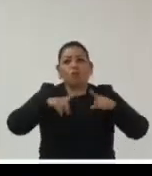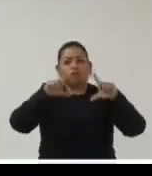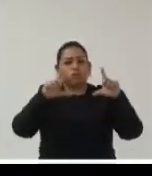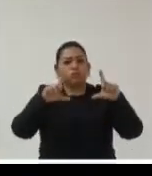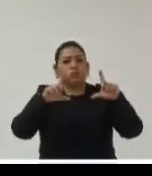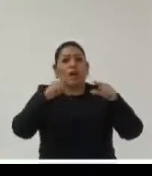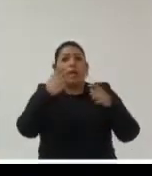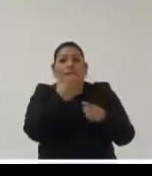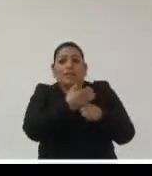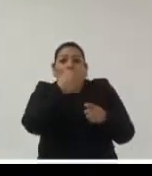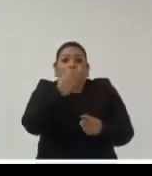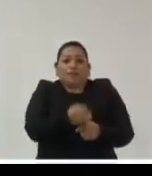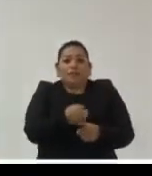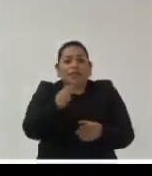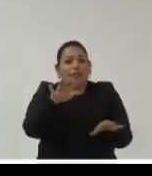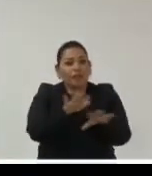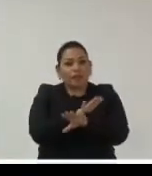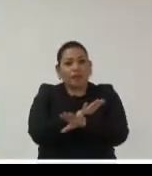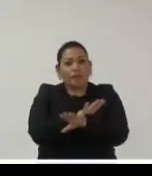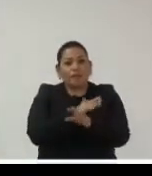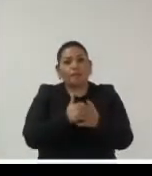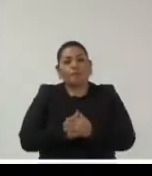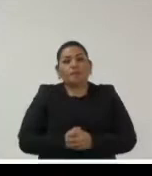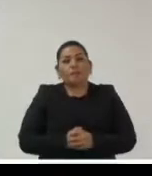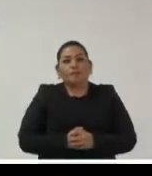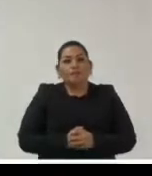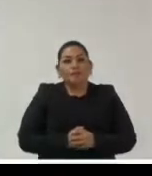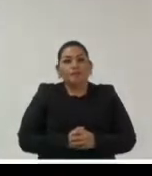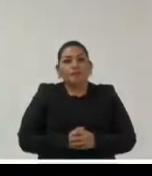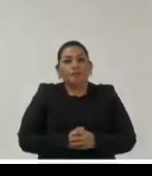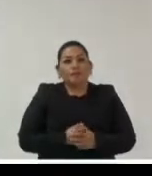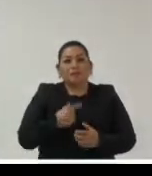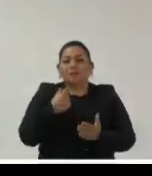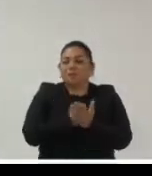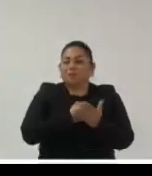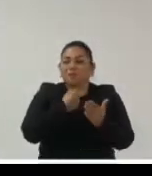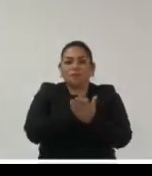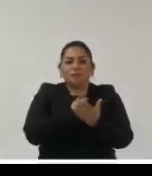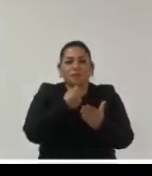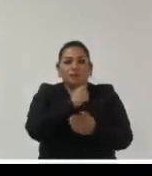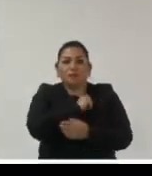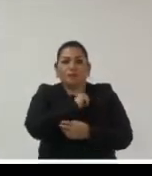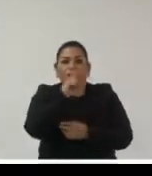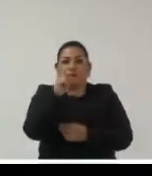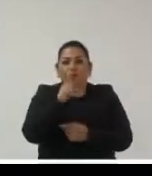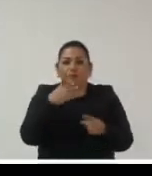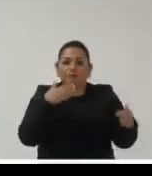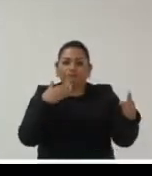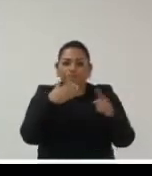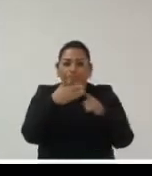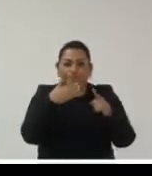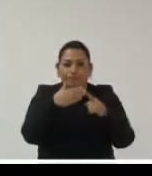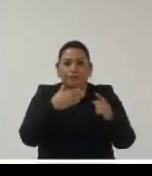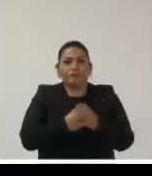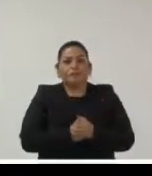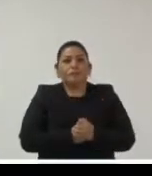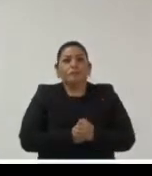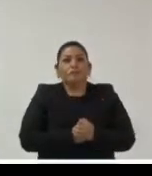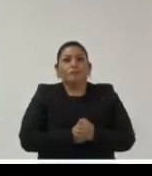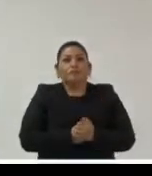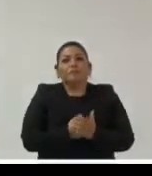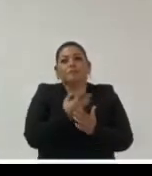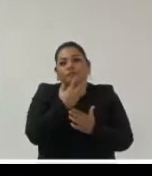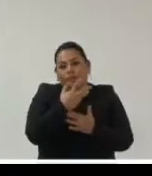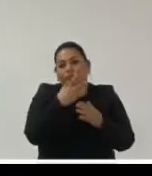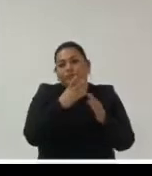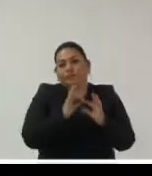que estos cambios van a tener efectos muy fuertes sobre la actividad profesional a la que nos dedicamos hay tres causas